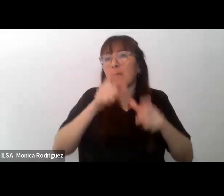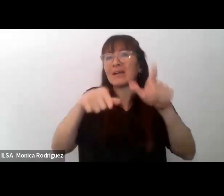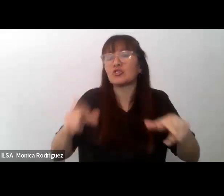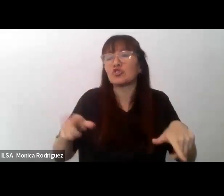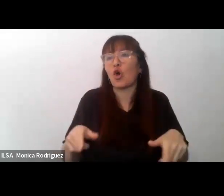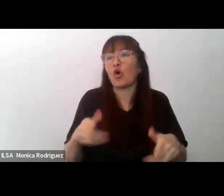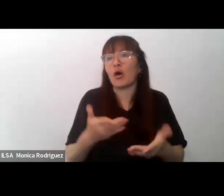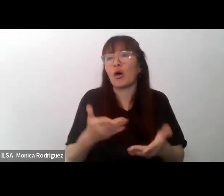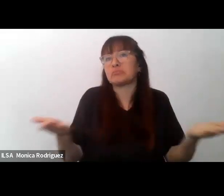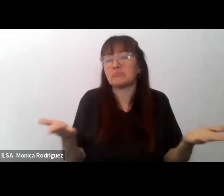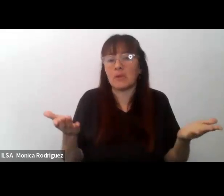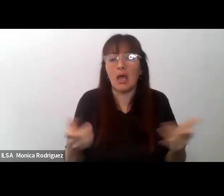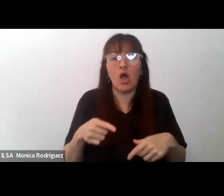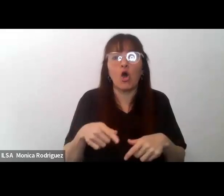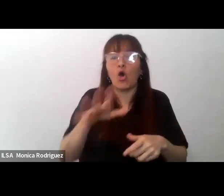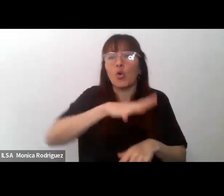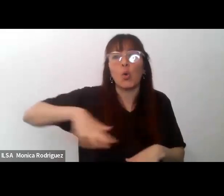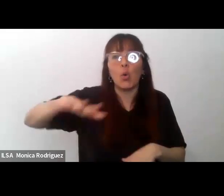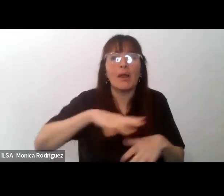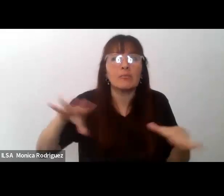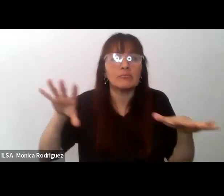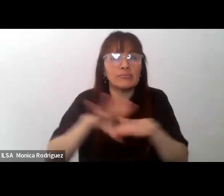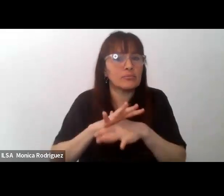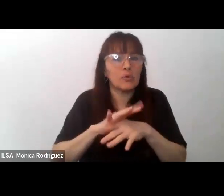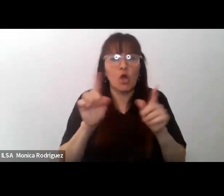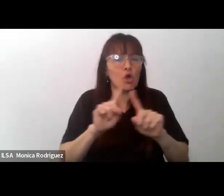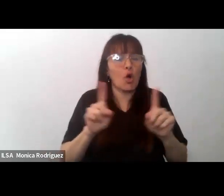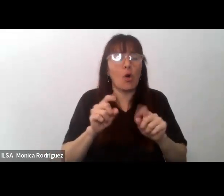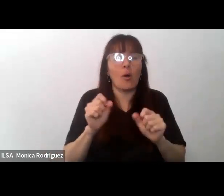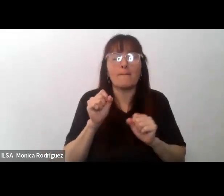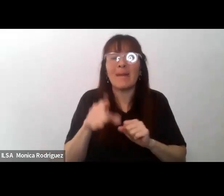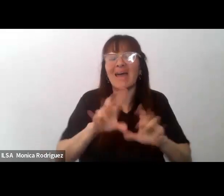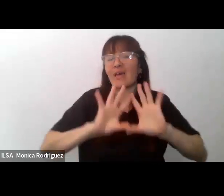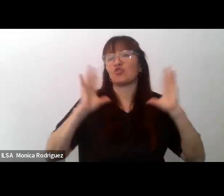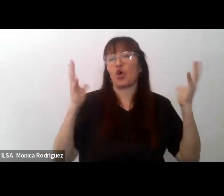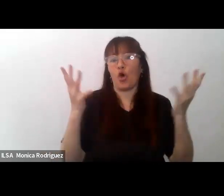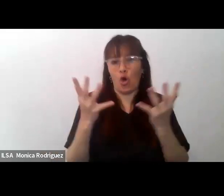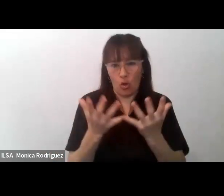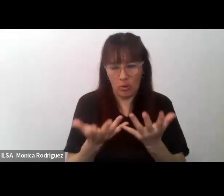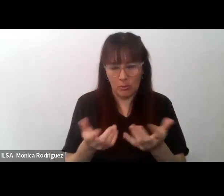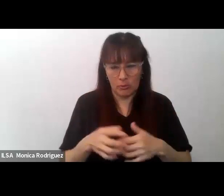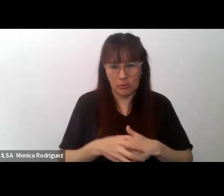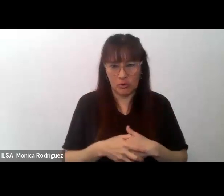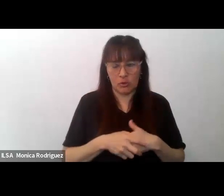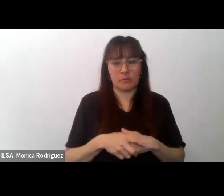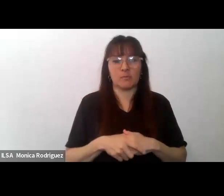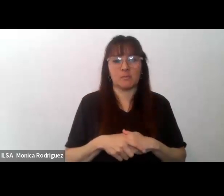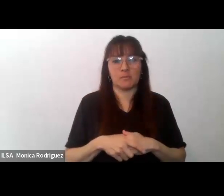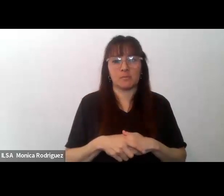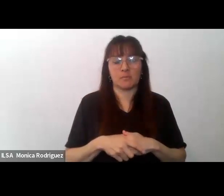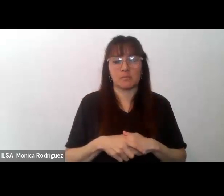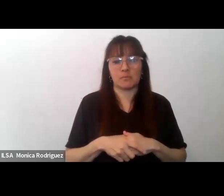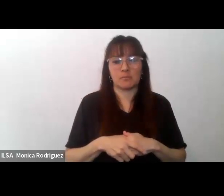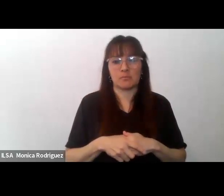tiene un lugar preciso, se dirige a todo el mundo. Su objeto es la